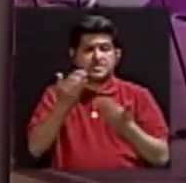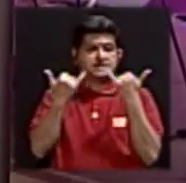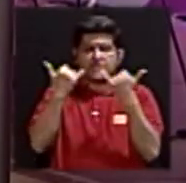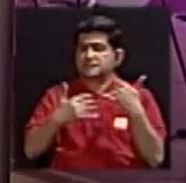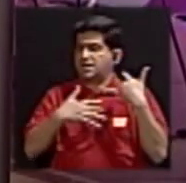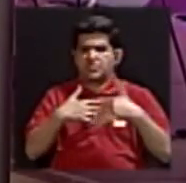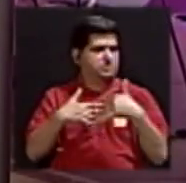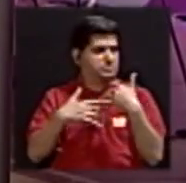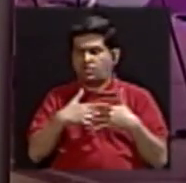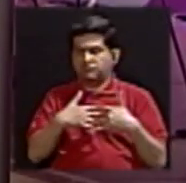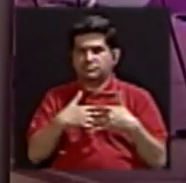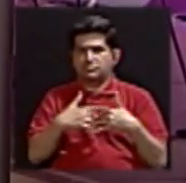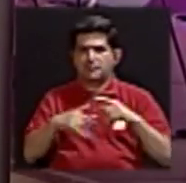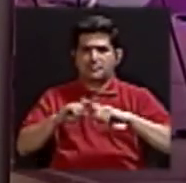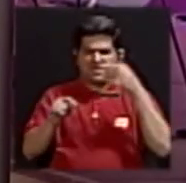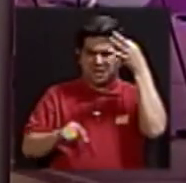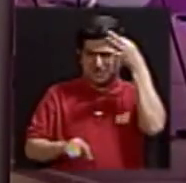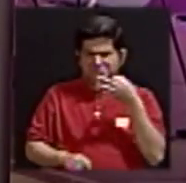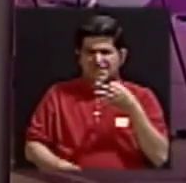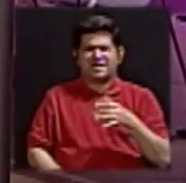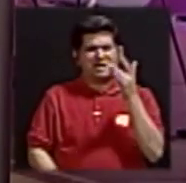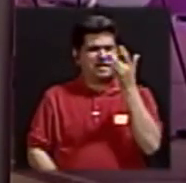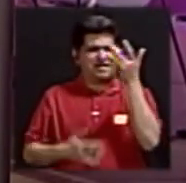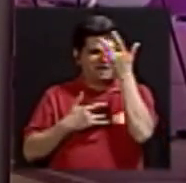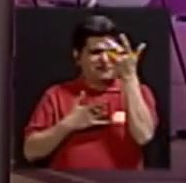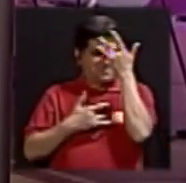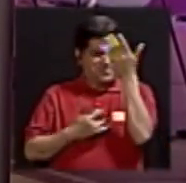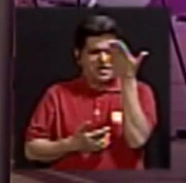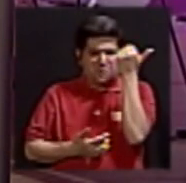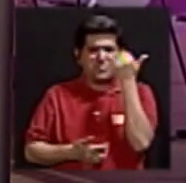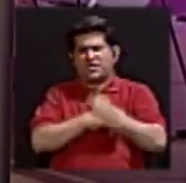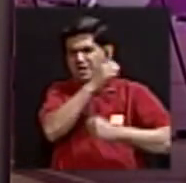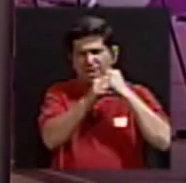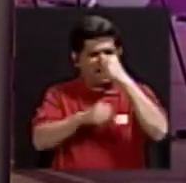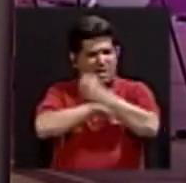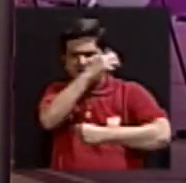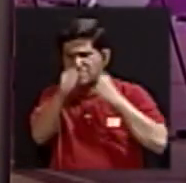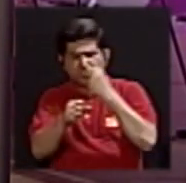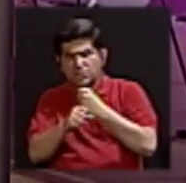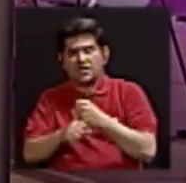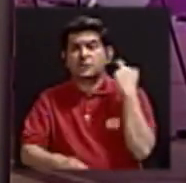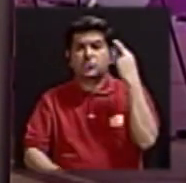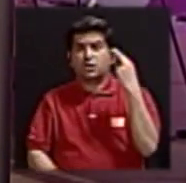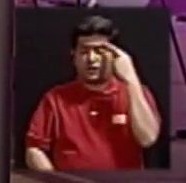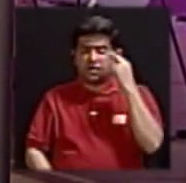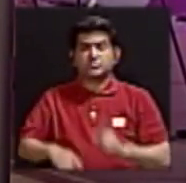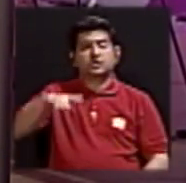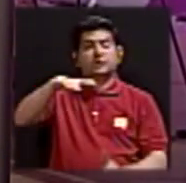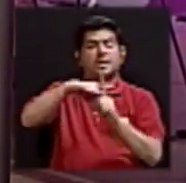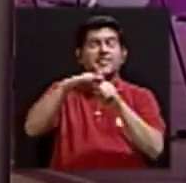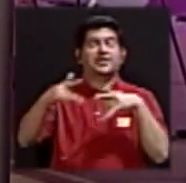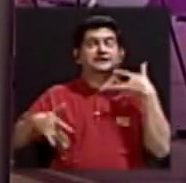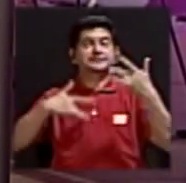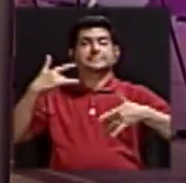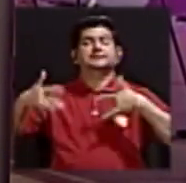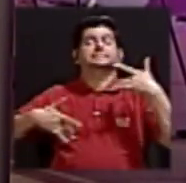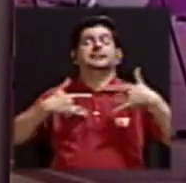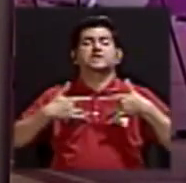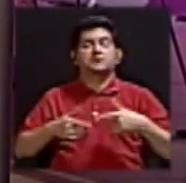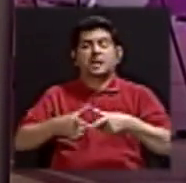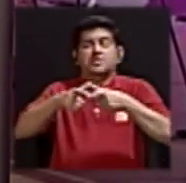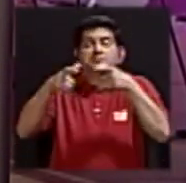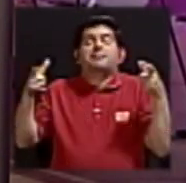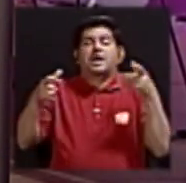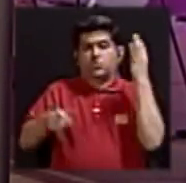arreglar. Pero ¿por qué se considera una enfermedad o por qué se ha visto así a lo largo de los años? Es porque está la presencia de los síntomas para la